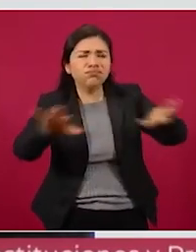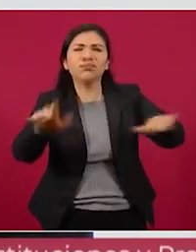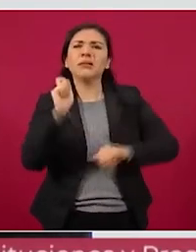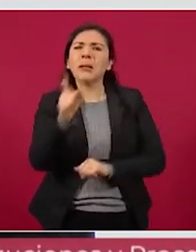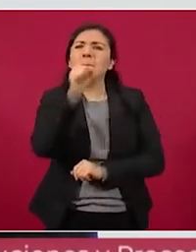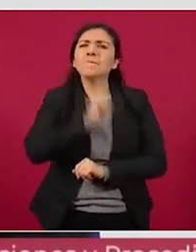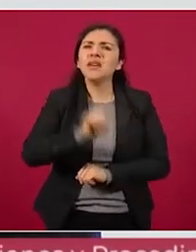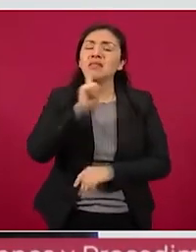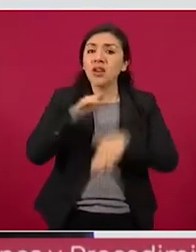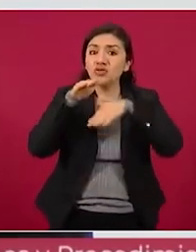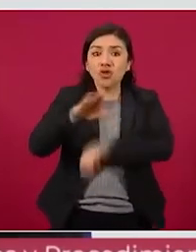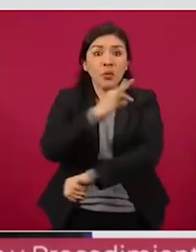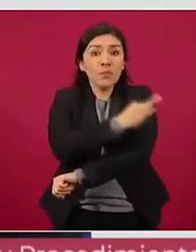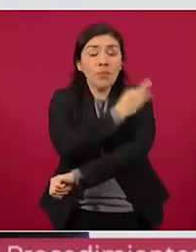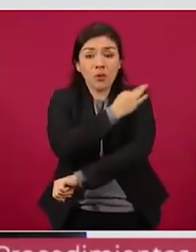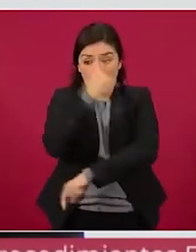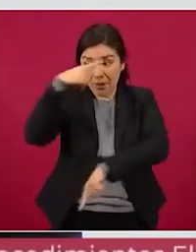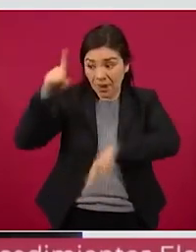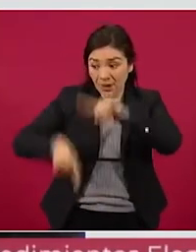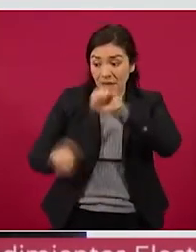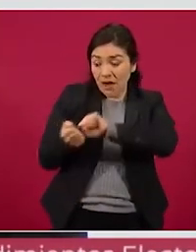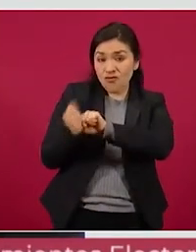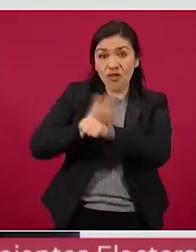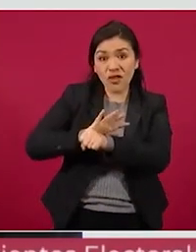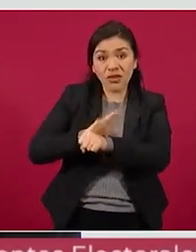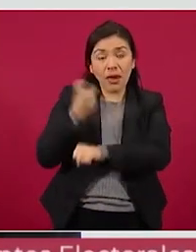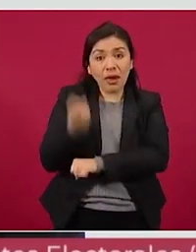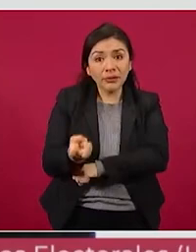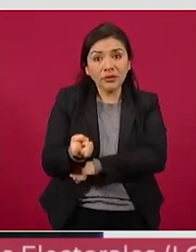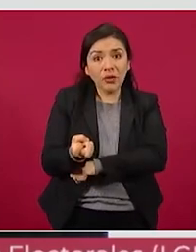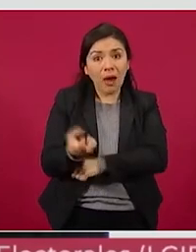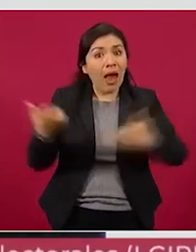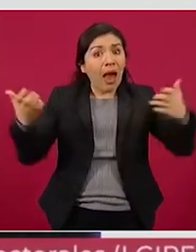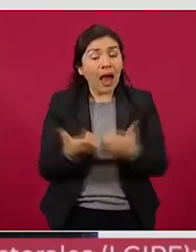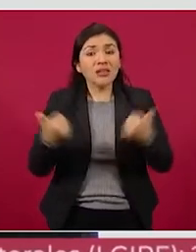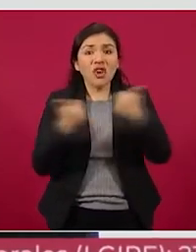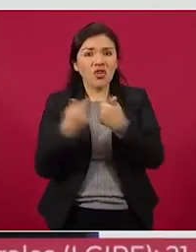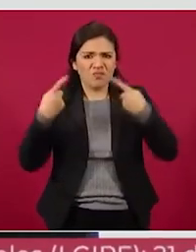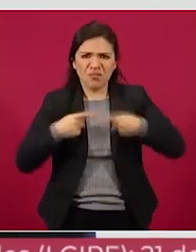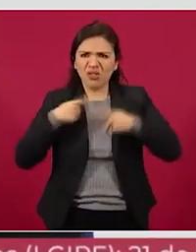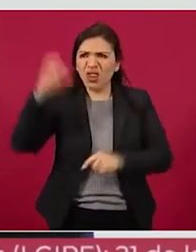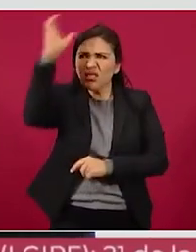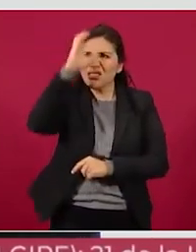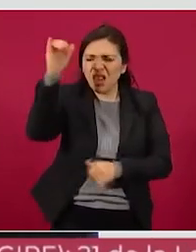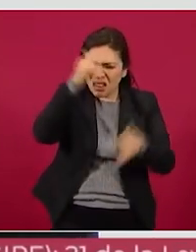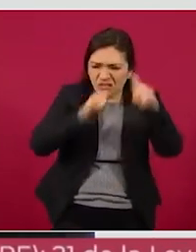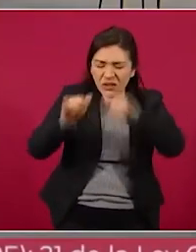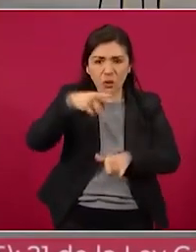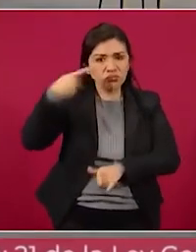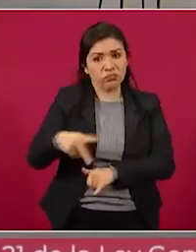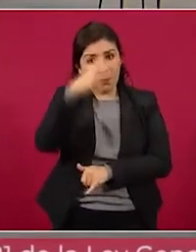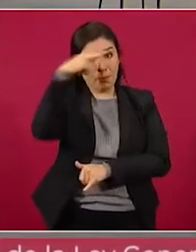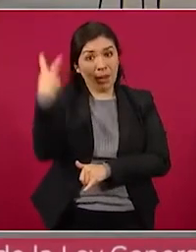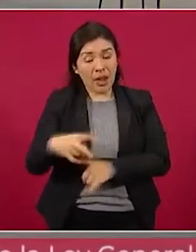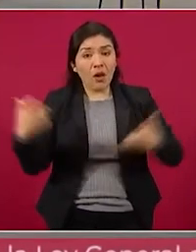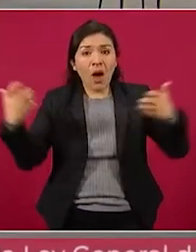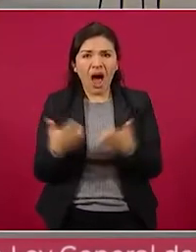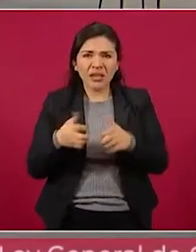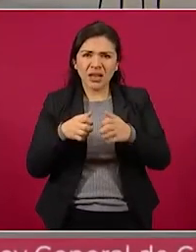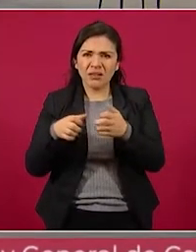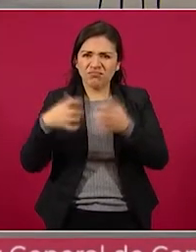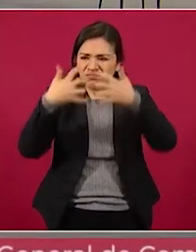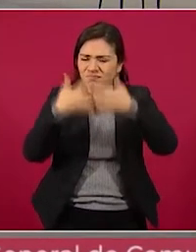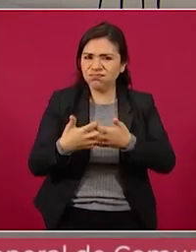sobre una vacuna contra COVID-19, hecha por científicos mexicanos y producida a bajo costa,